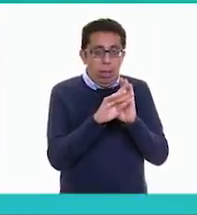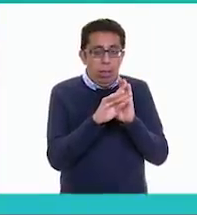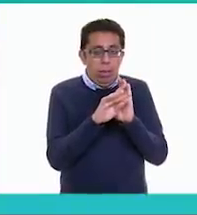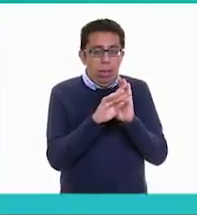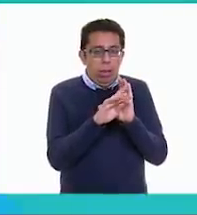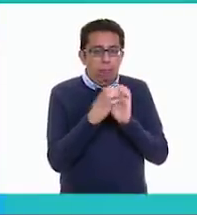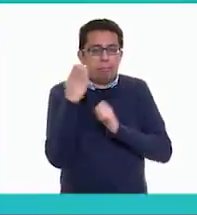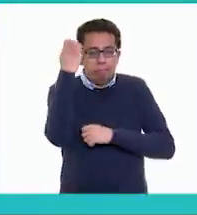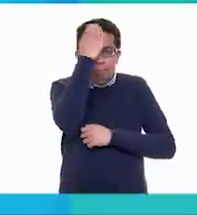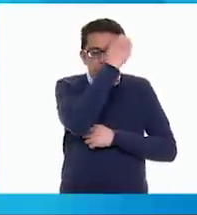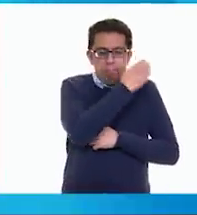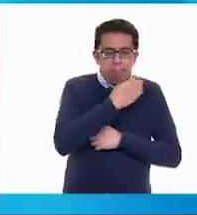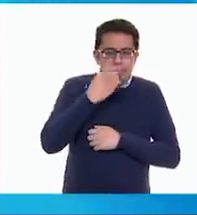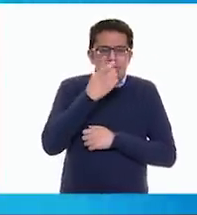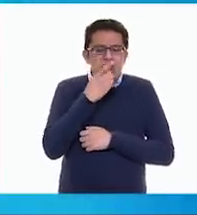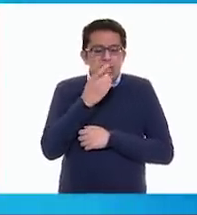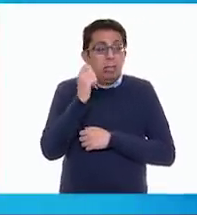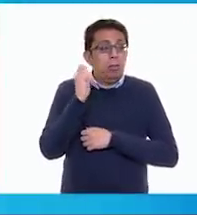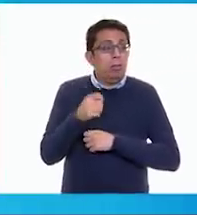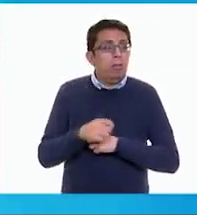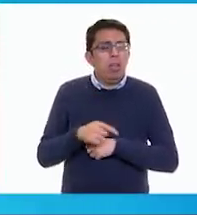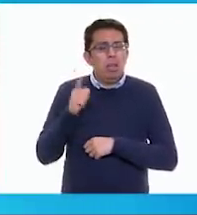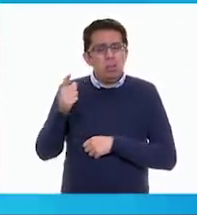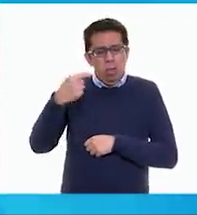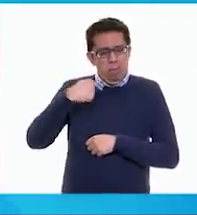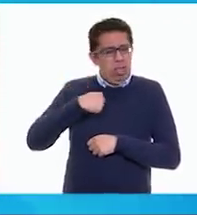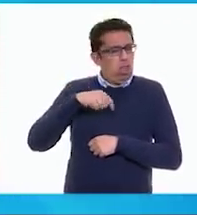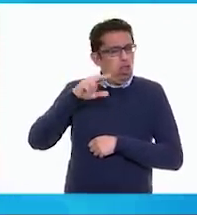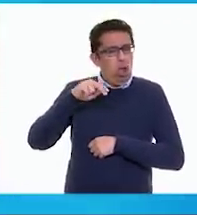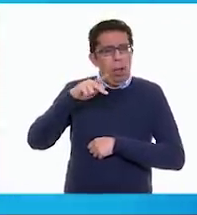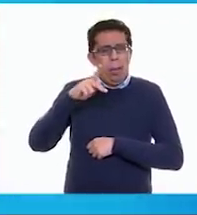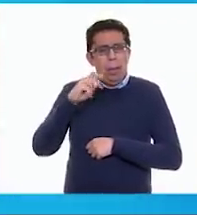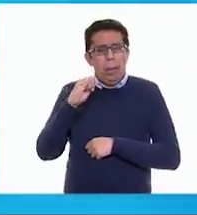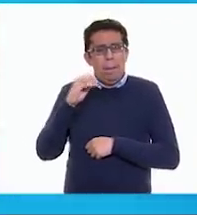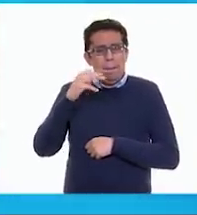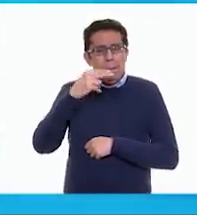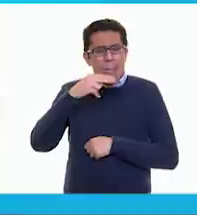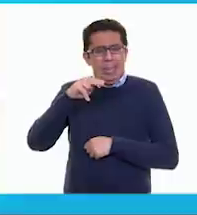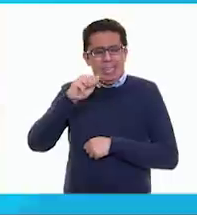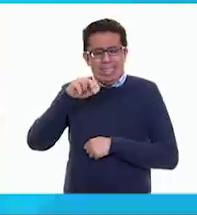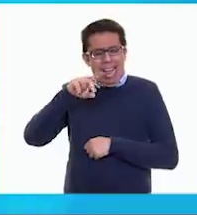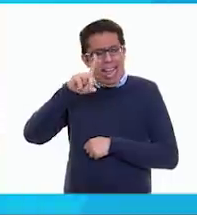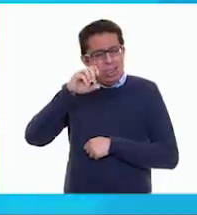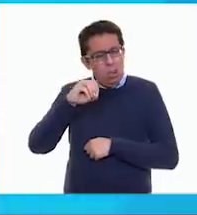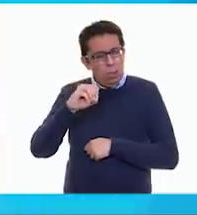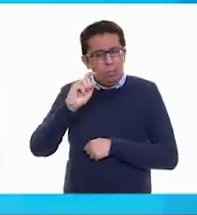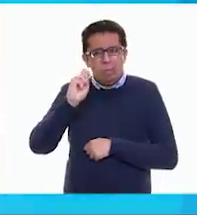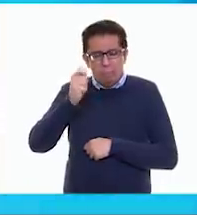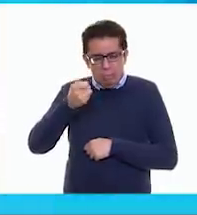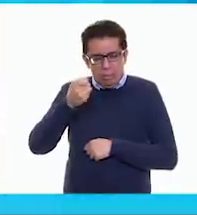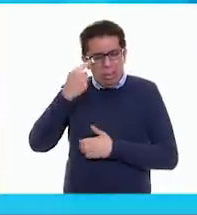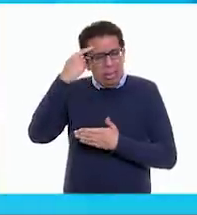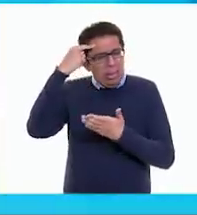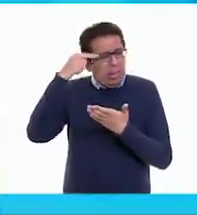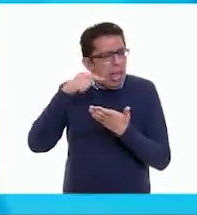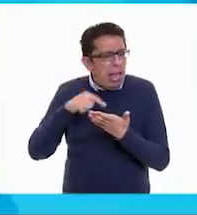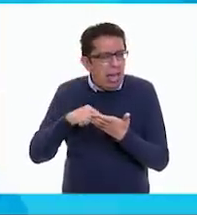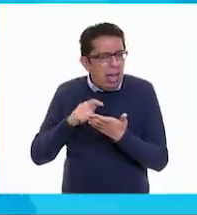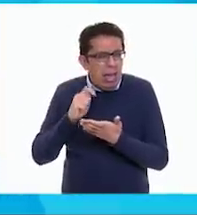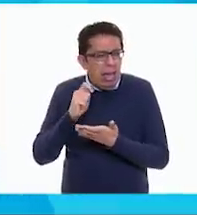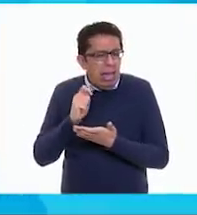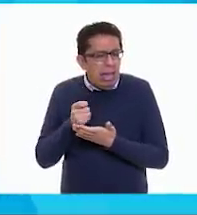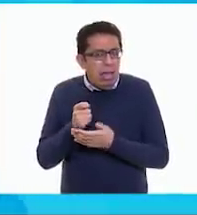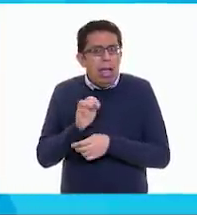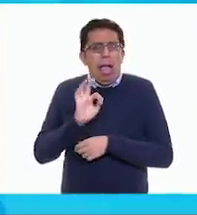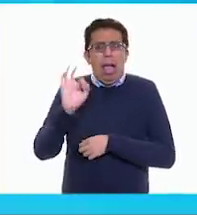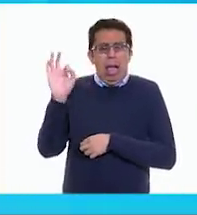qué quiere decir. Y entonces dice, no me andes piñando. ¿A qué crees que se refiera con eso? No me andes piñando. A lo